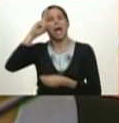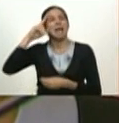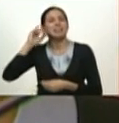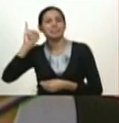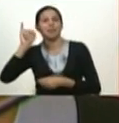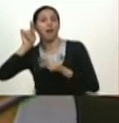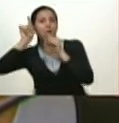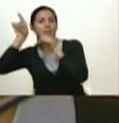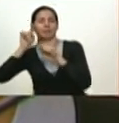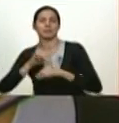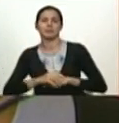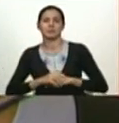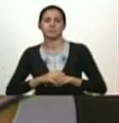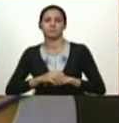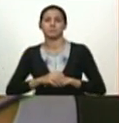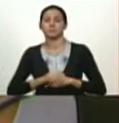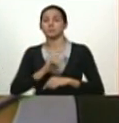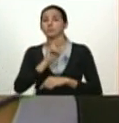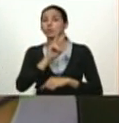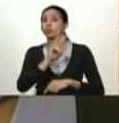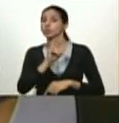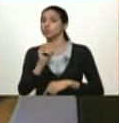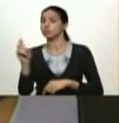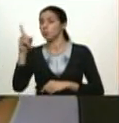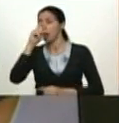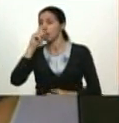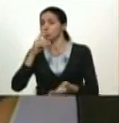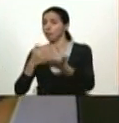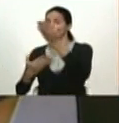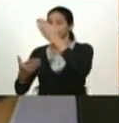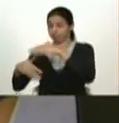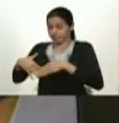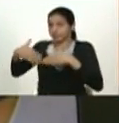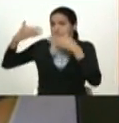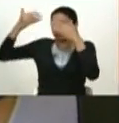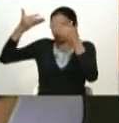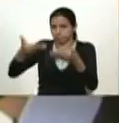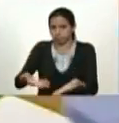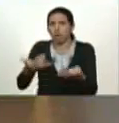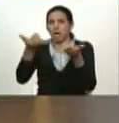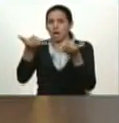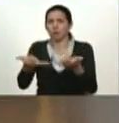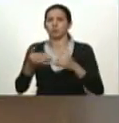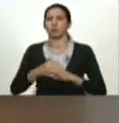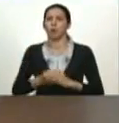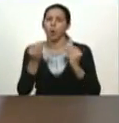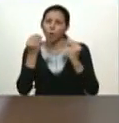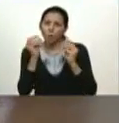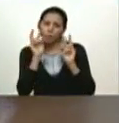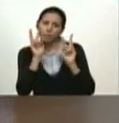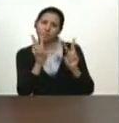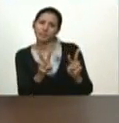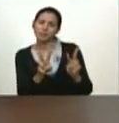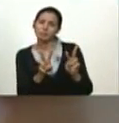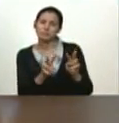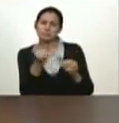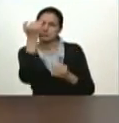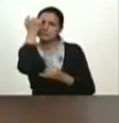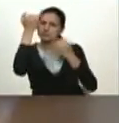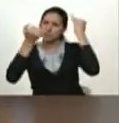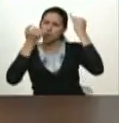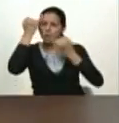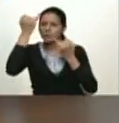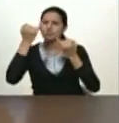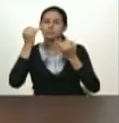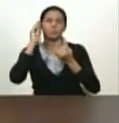y 200 años después como admiramos la epopeya bolivariana del año 16